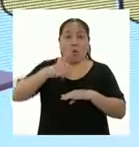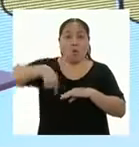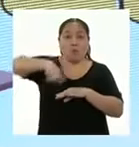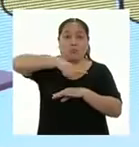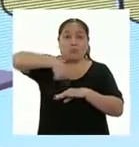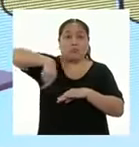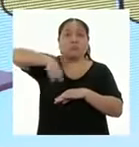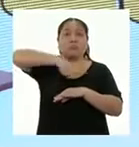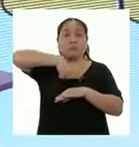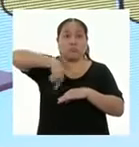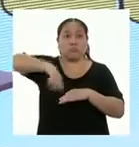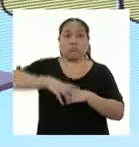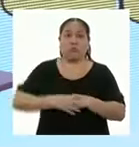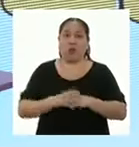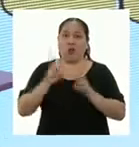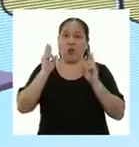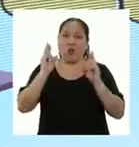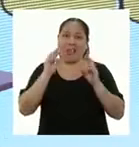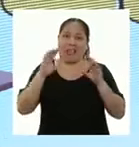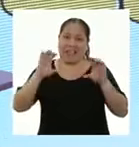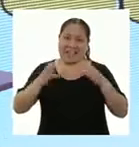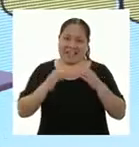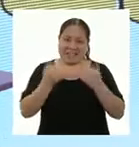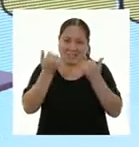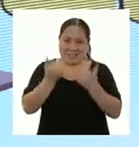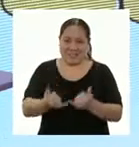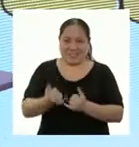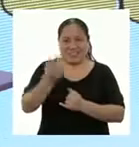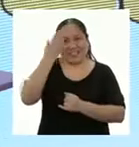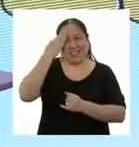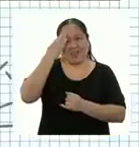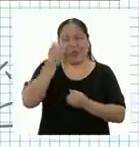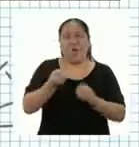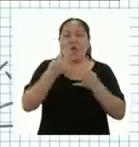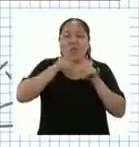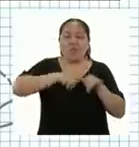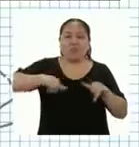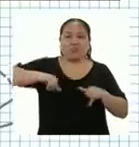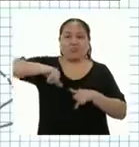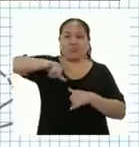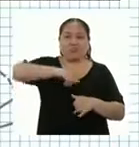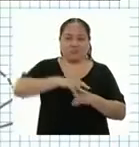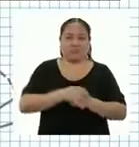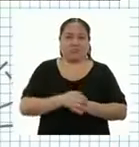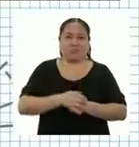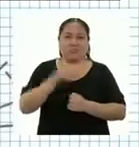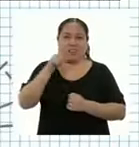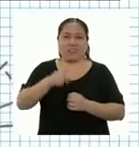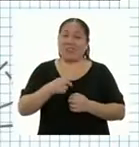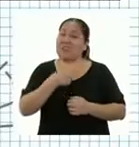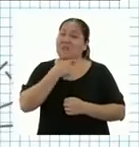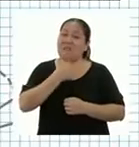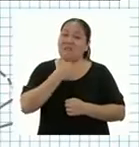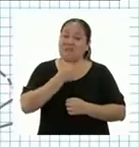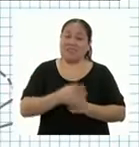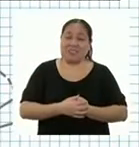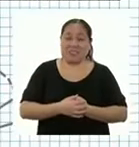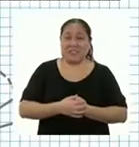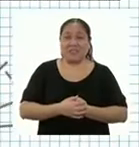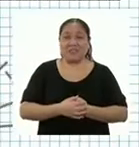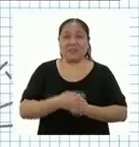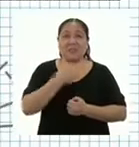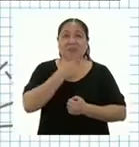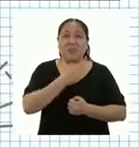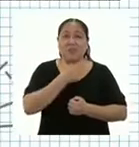manzana. Espero que la clase de hoy me ayude a calcular cuánto es eso en metros. Eso es lo que más me emociona. Me encanta